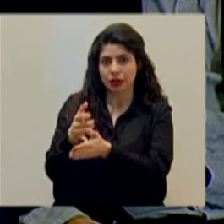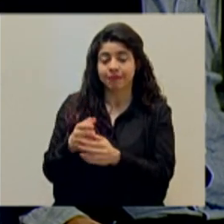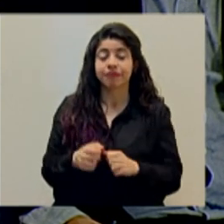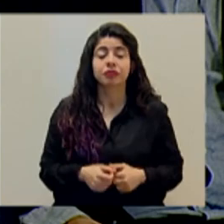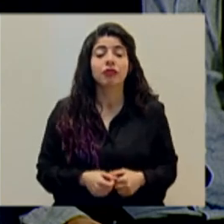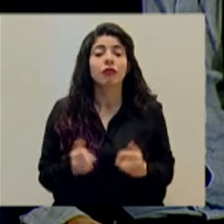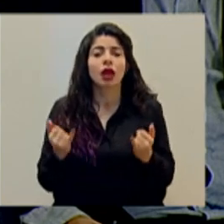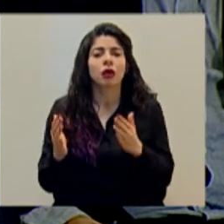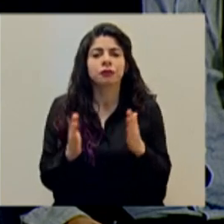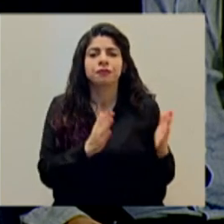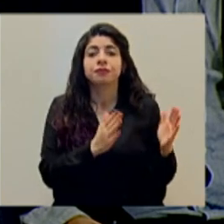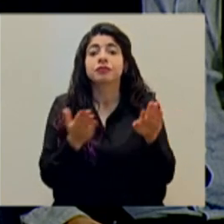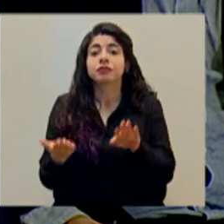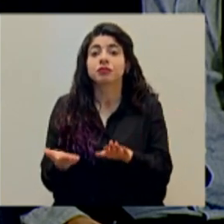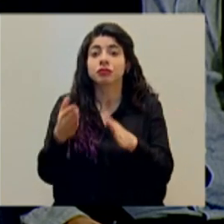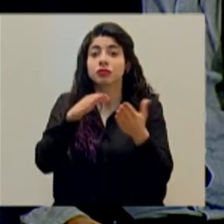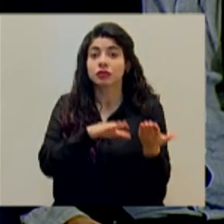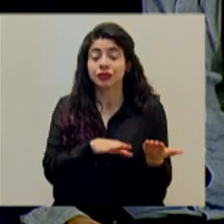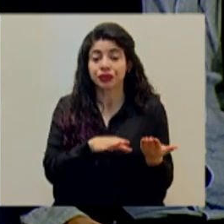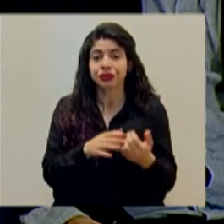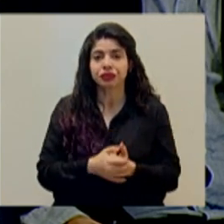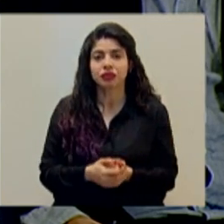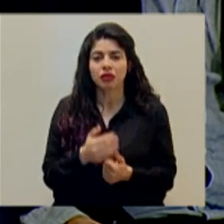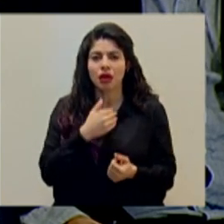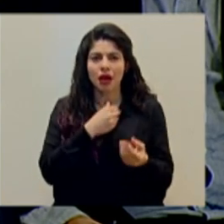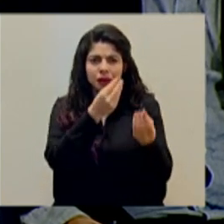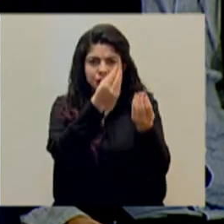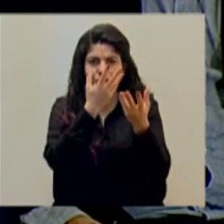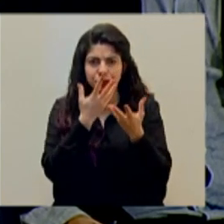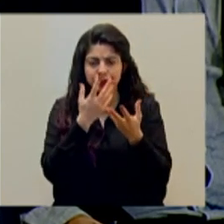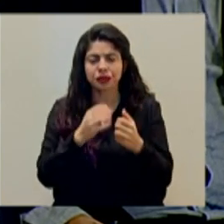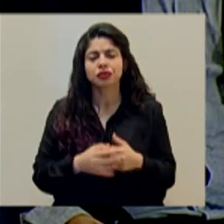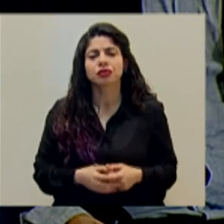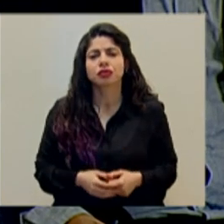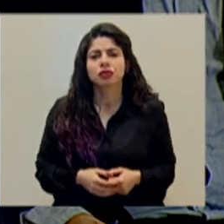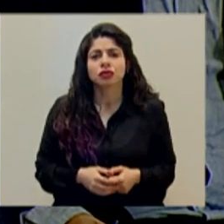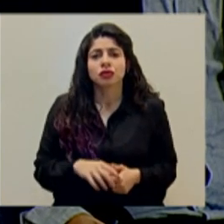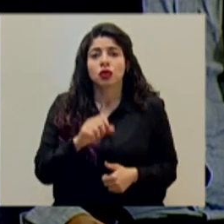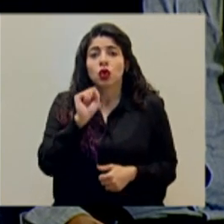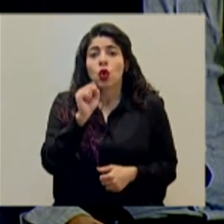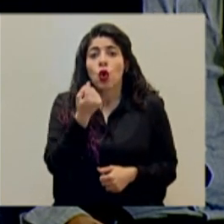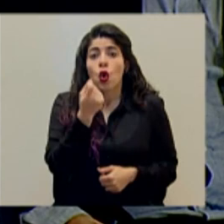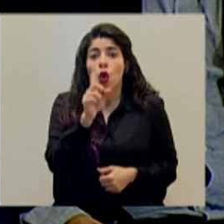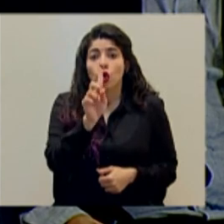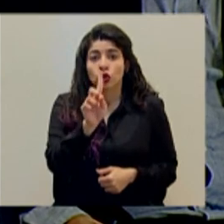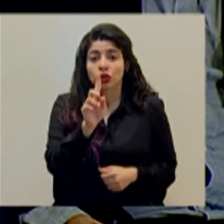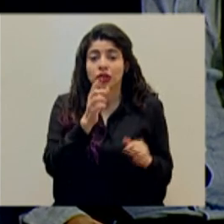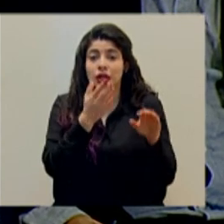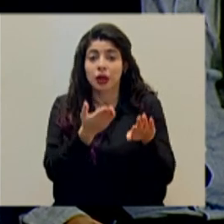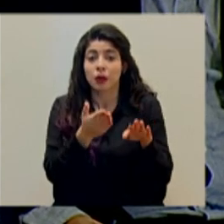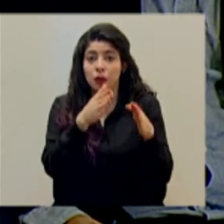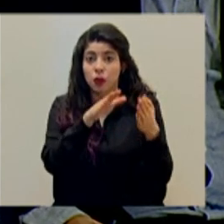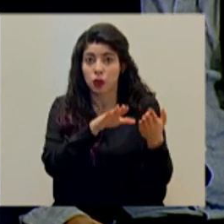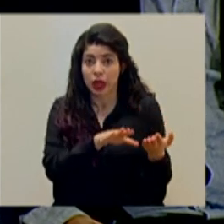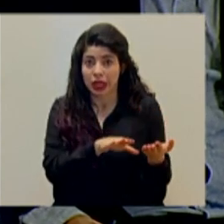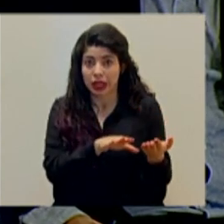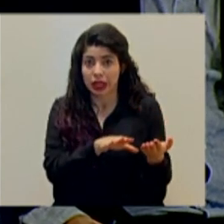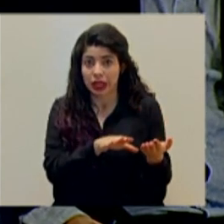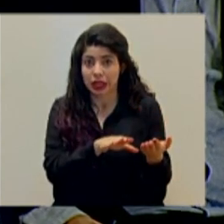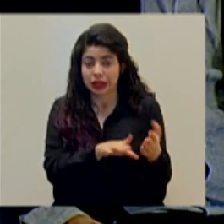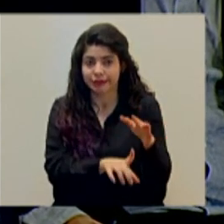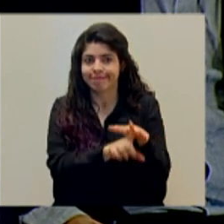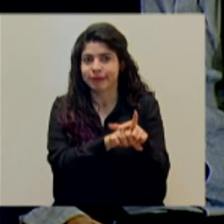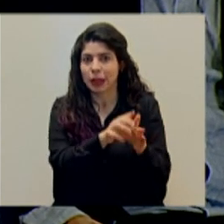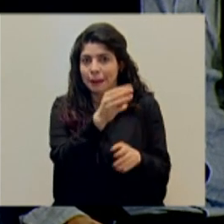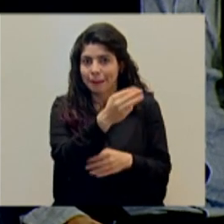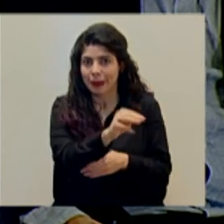tenemos el reporte de 11 fallecimientos que se registraron el